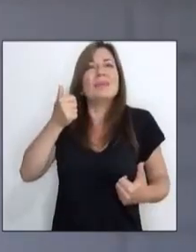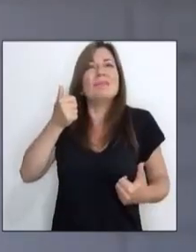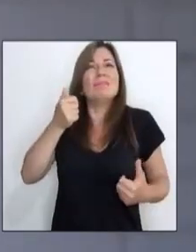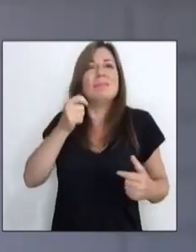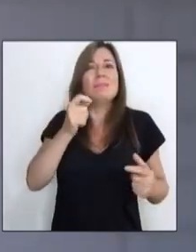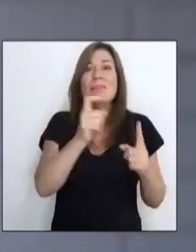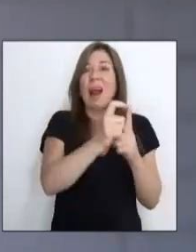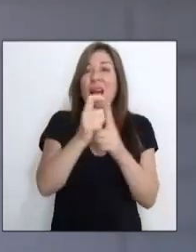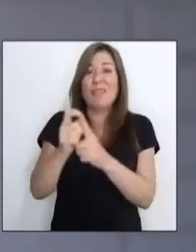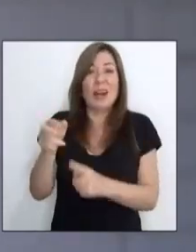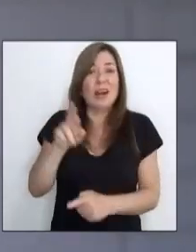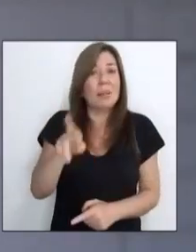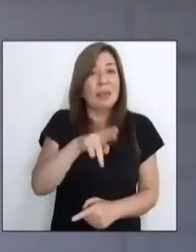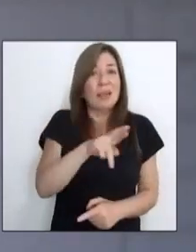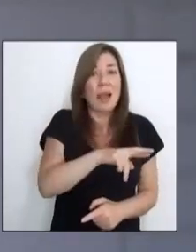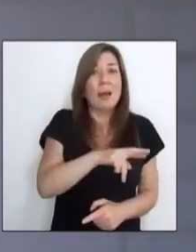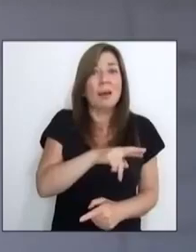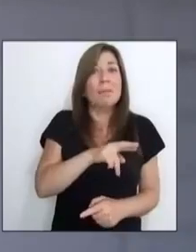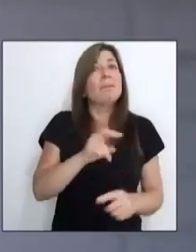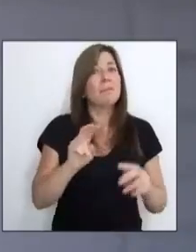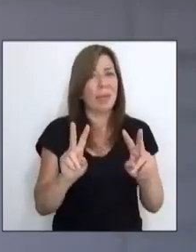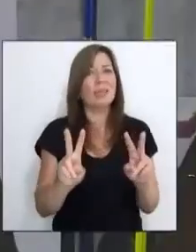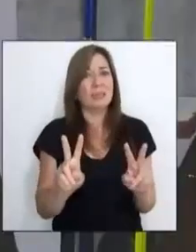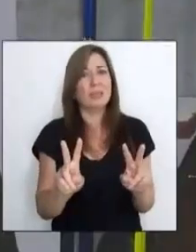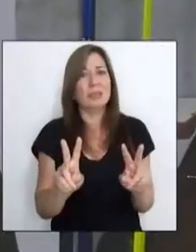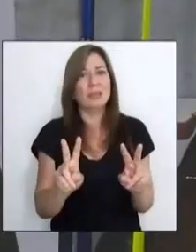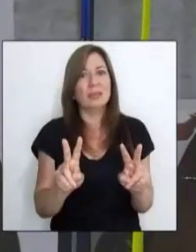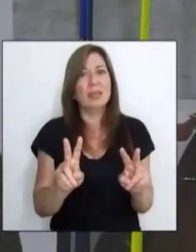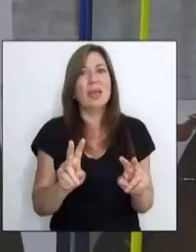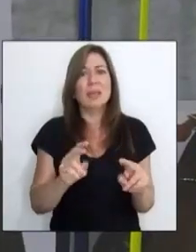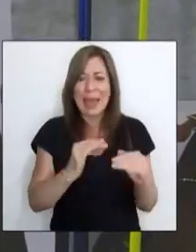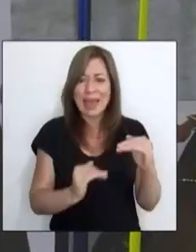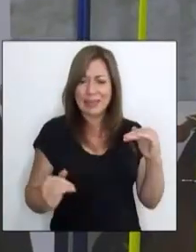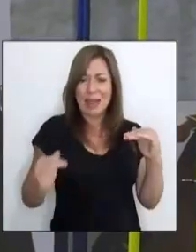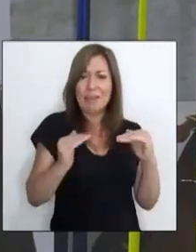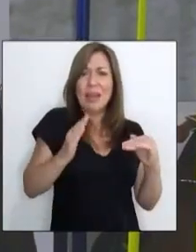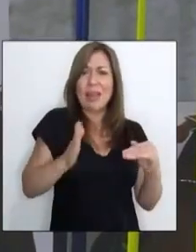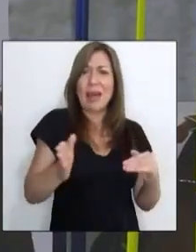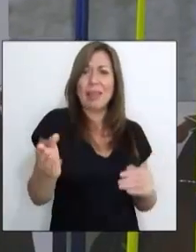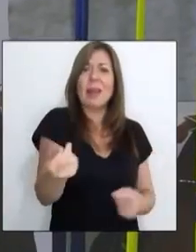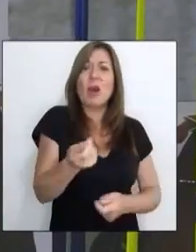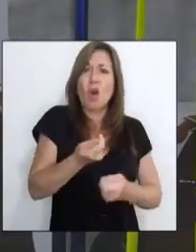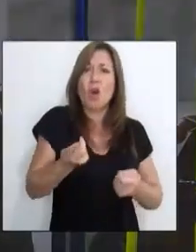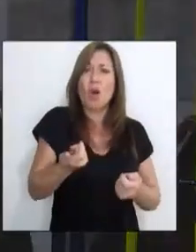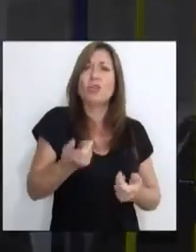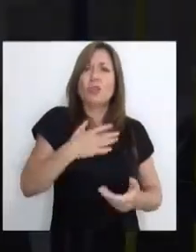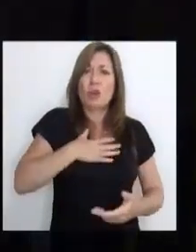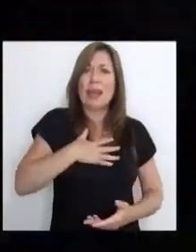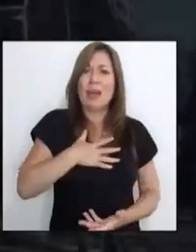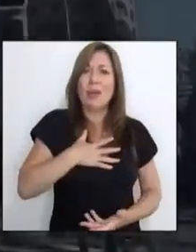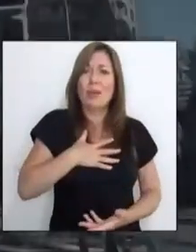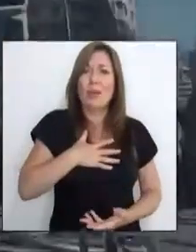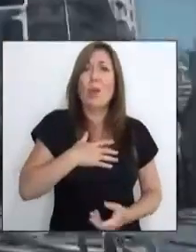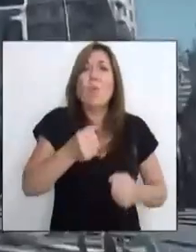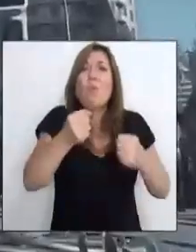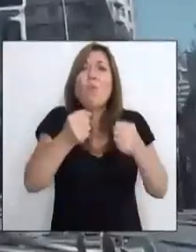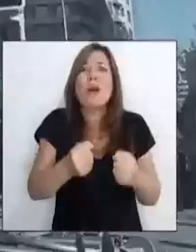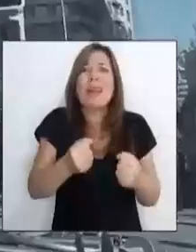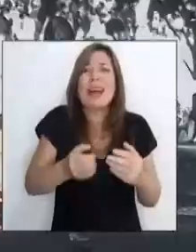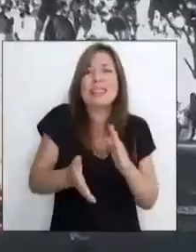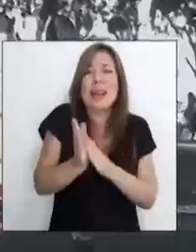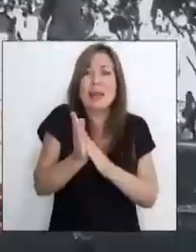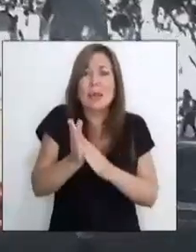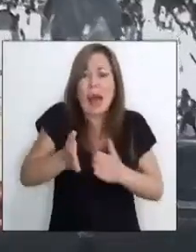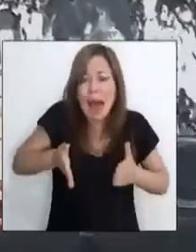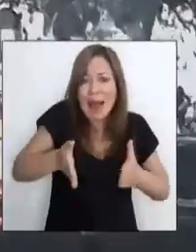Suena palabra repetida, pero paz. Pero lo que quiero es estabilidad. O sea, de que la gente pueda